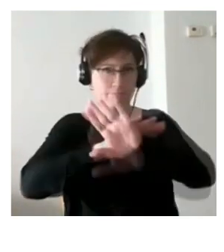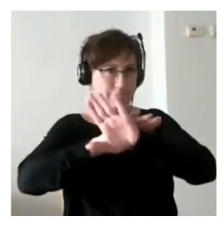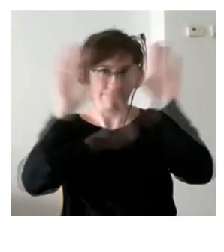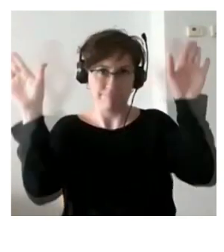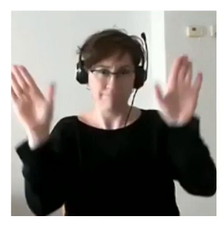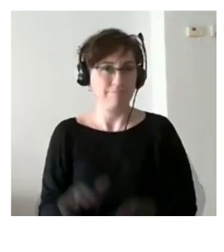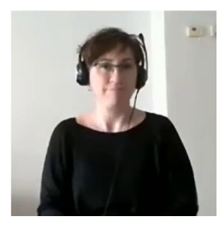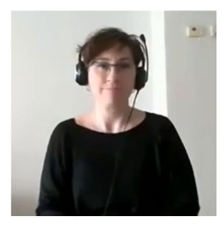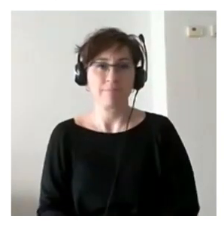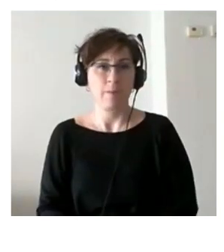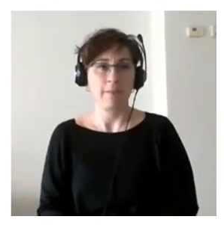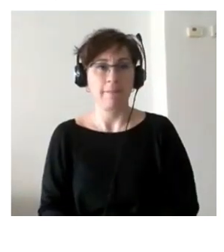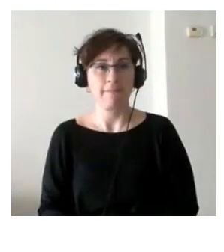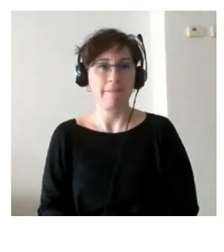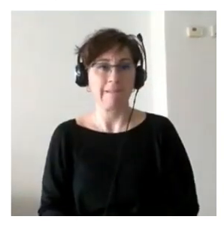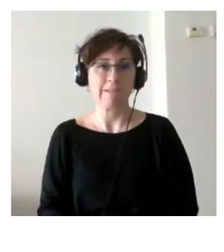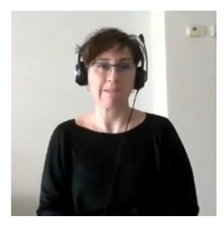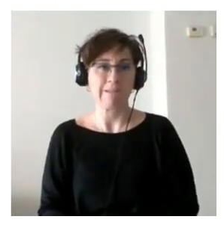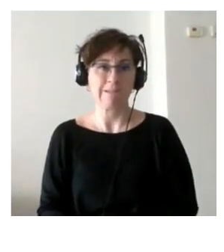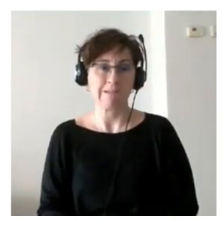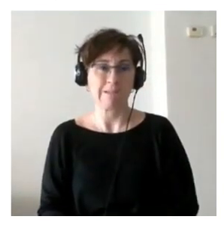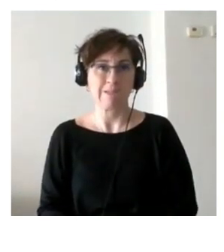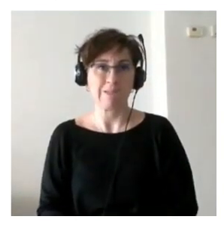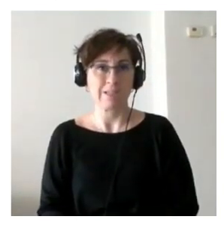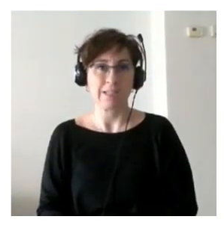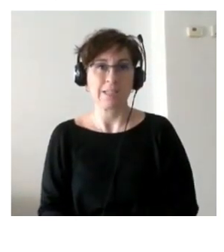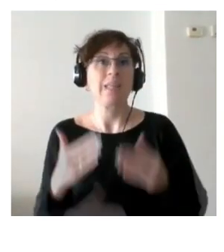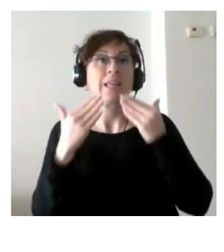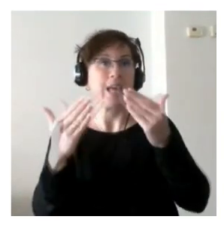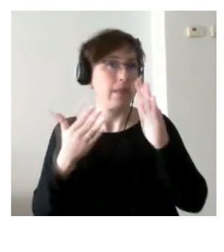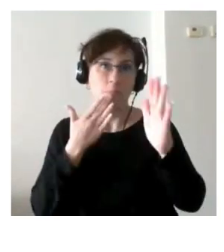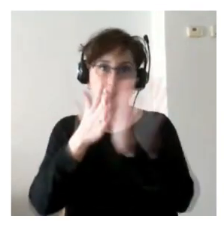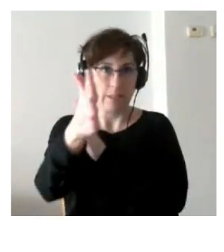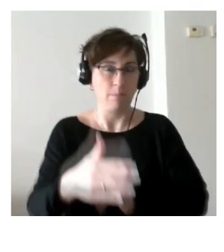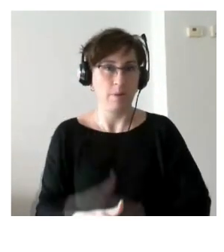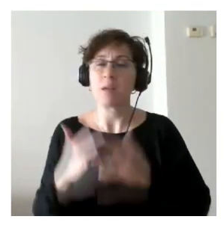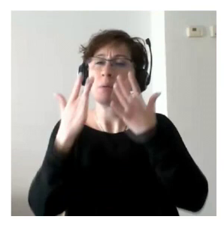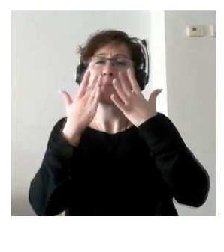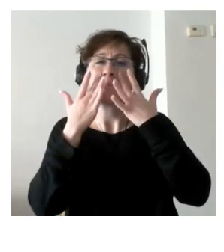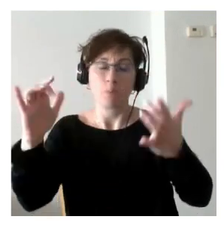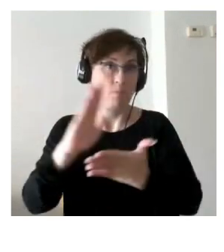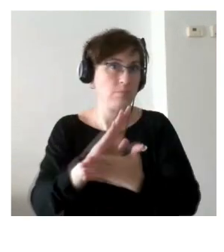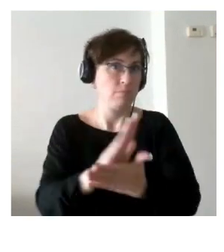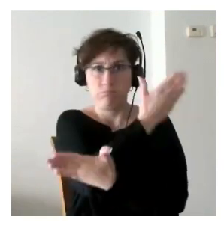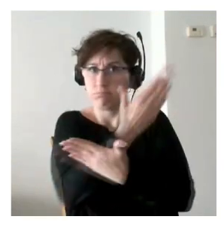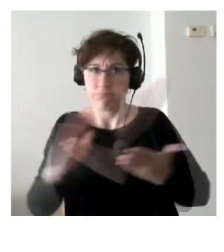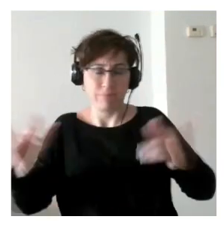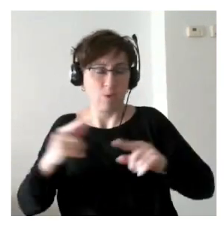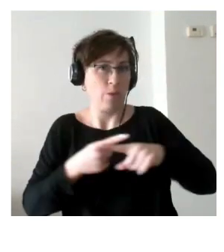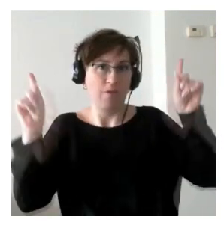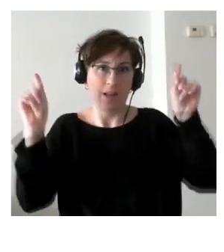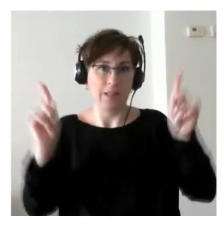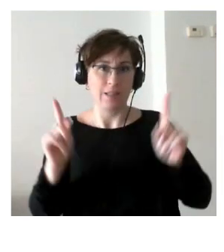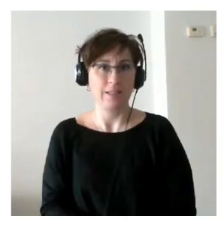y el de ellos bueno pues la gratitud de por siempre fue un antes y un después el conoceros y el momento